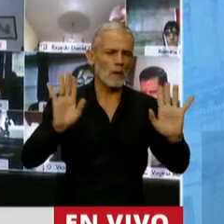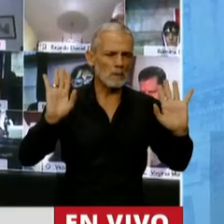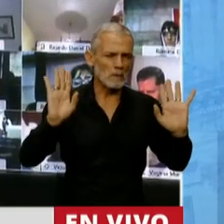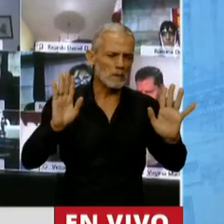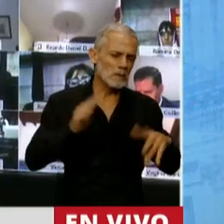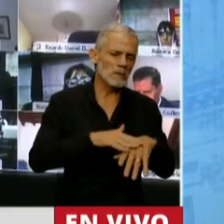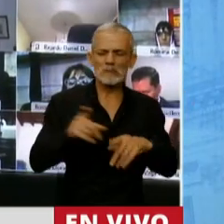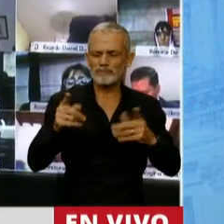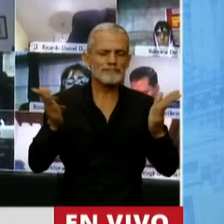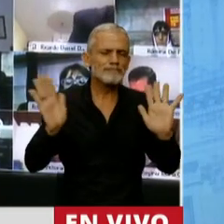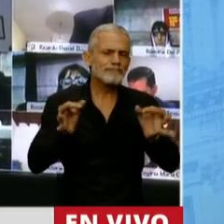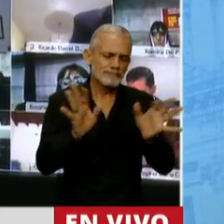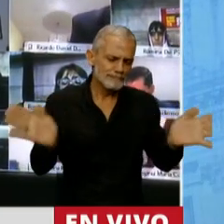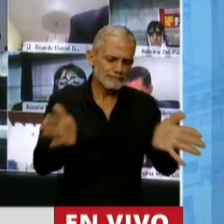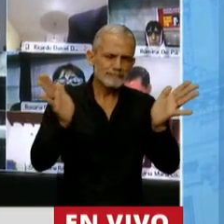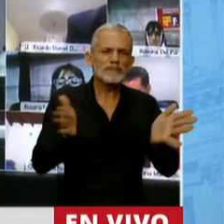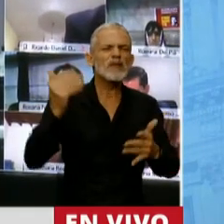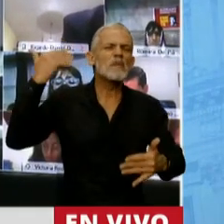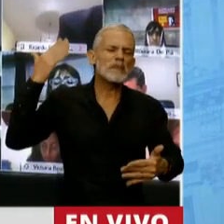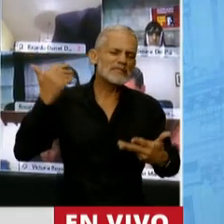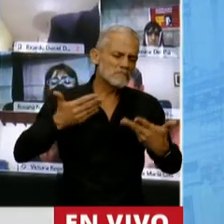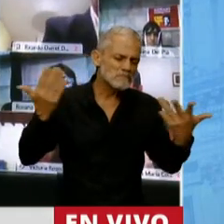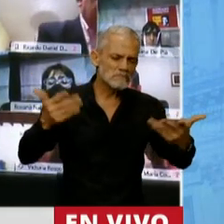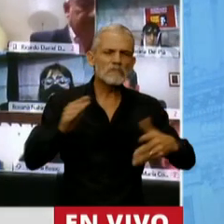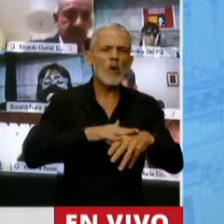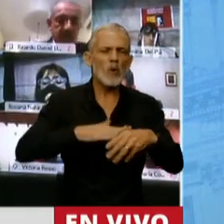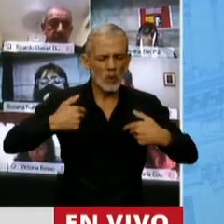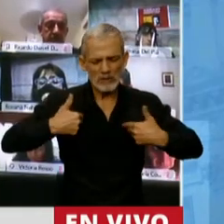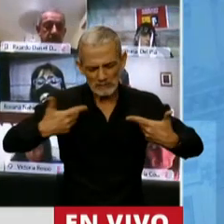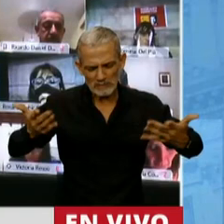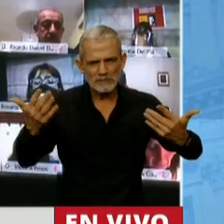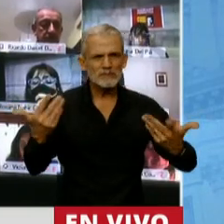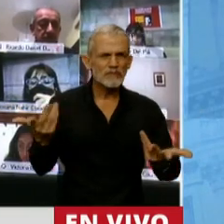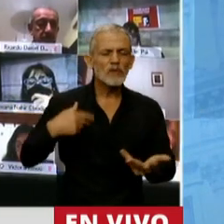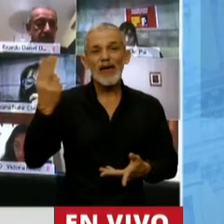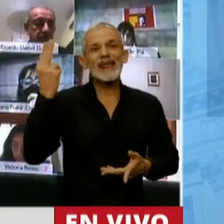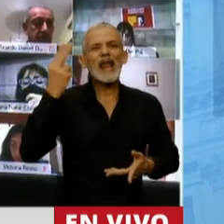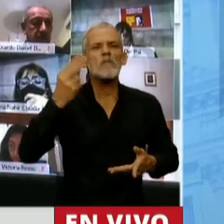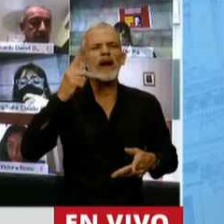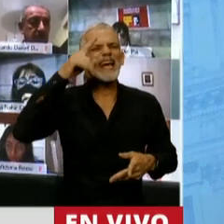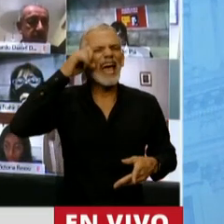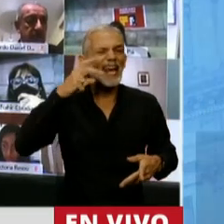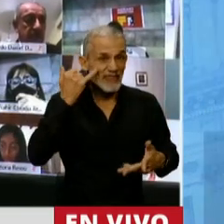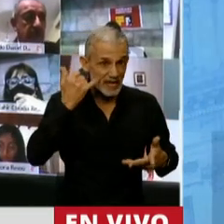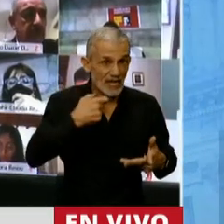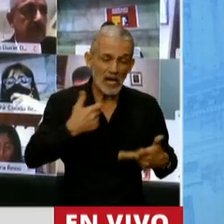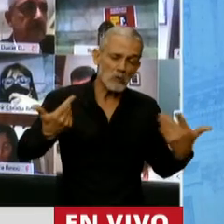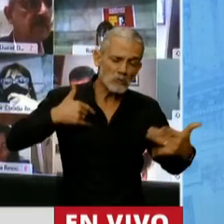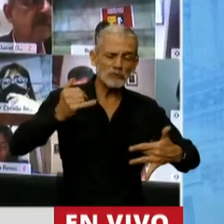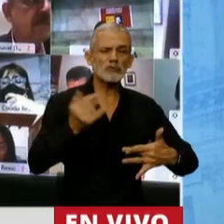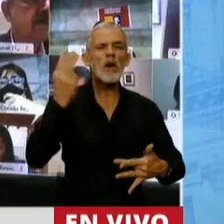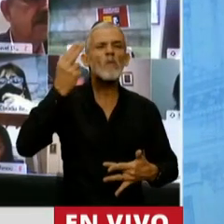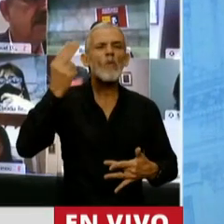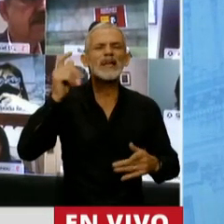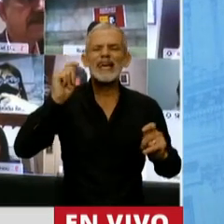quiera. Miren, pueden hablar del pasado y echarnos la culpa de la muerte de Kennedy o de la